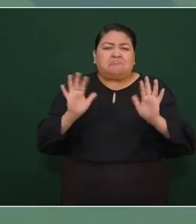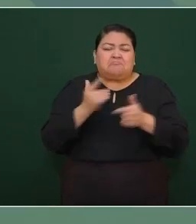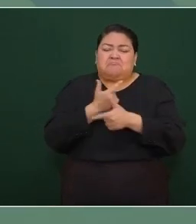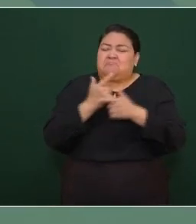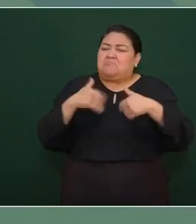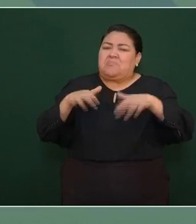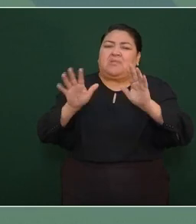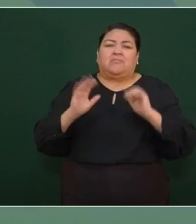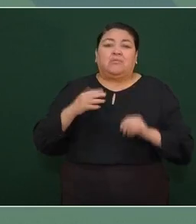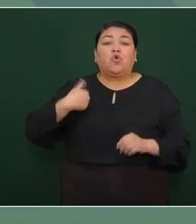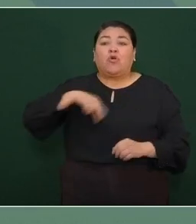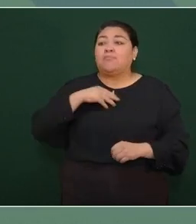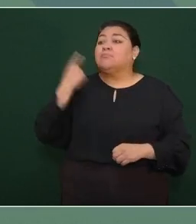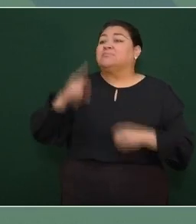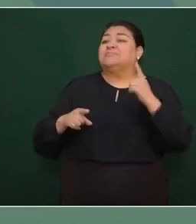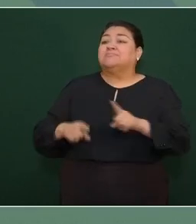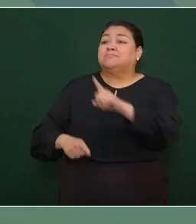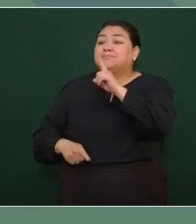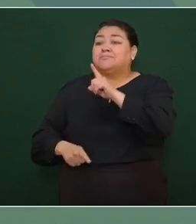autoritarismo